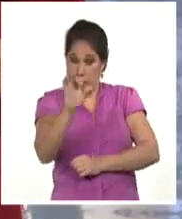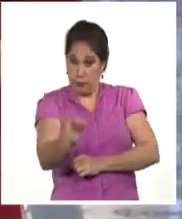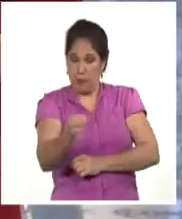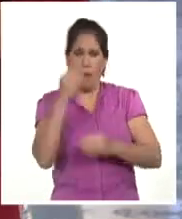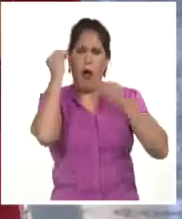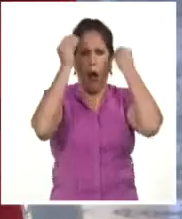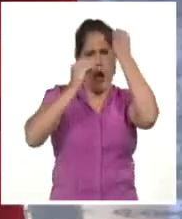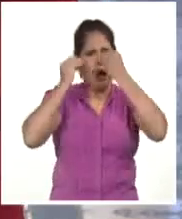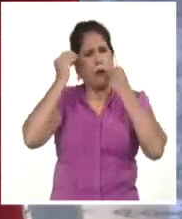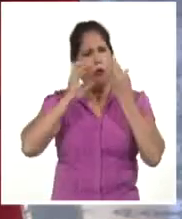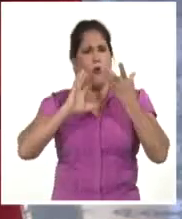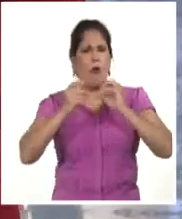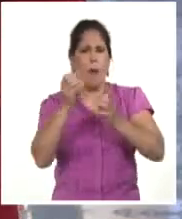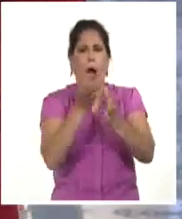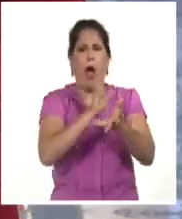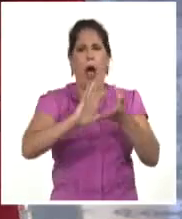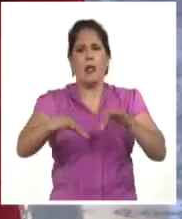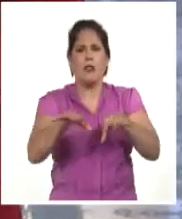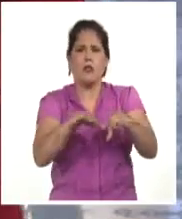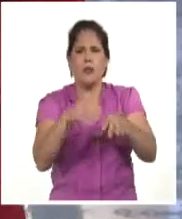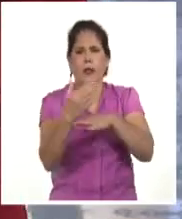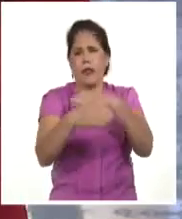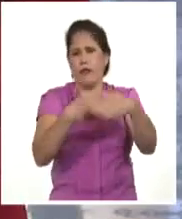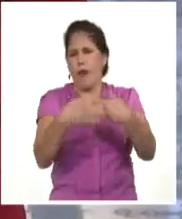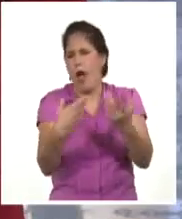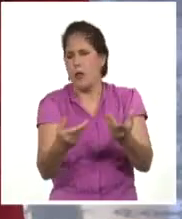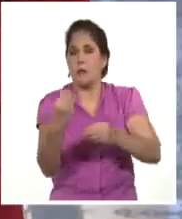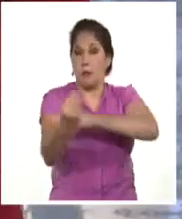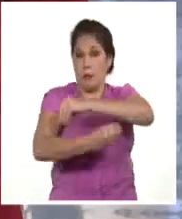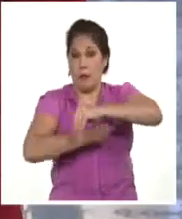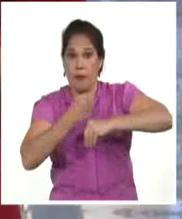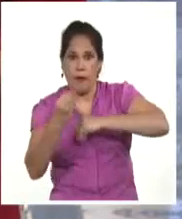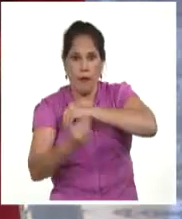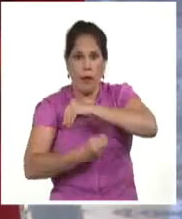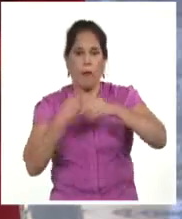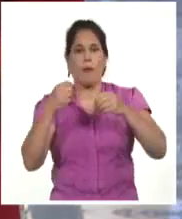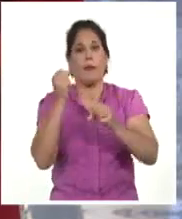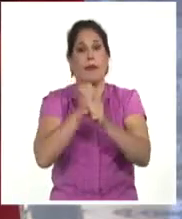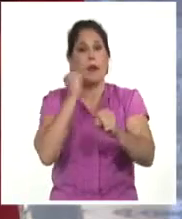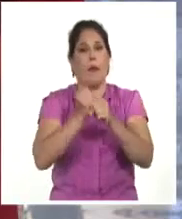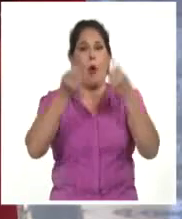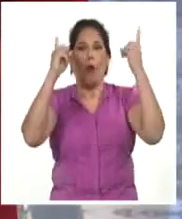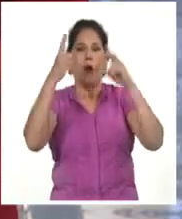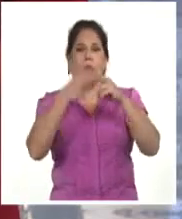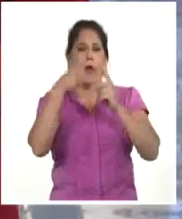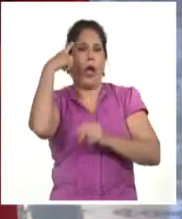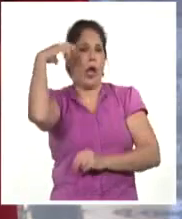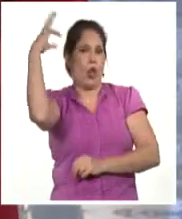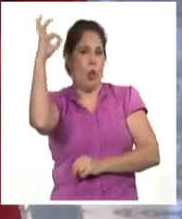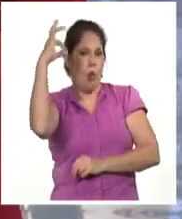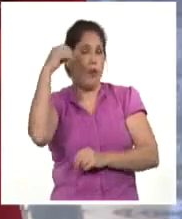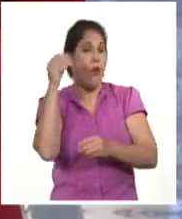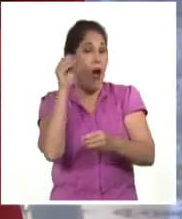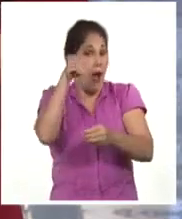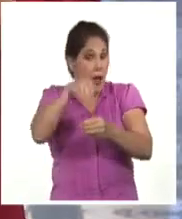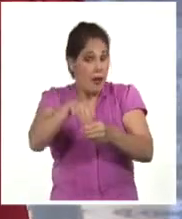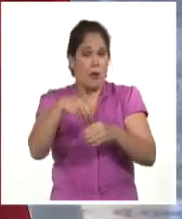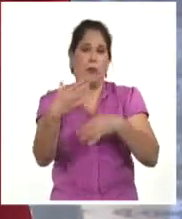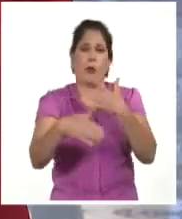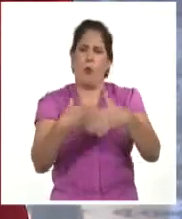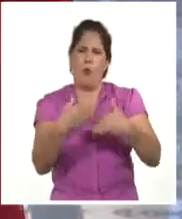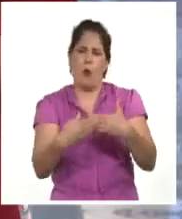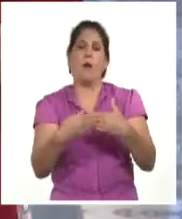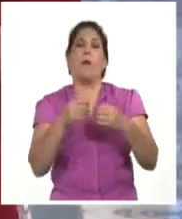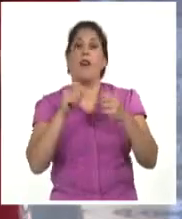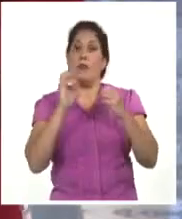analizaron las acciones que se desarrollan para la transformación del trabajo político e ideológico frente a las campañas